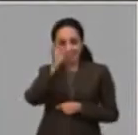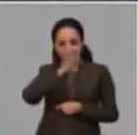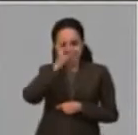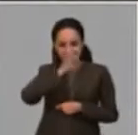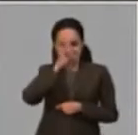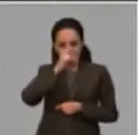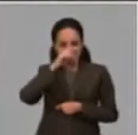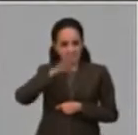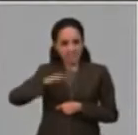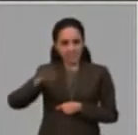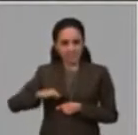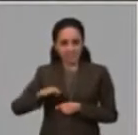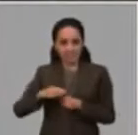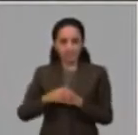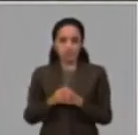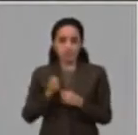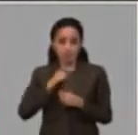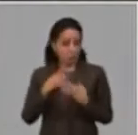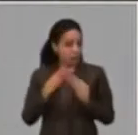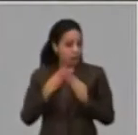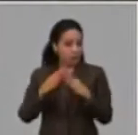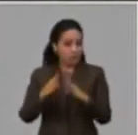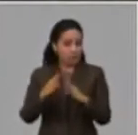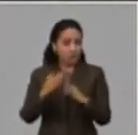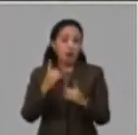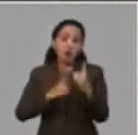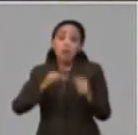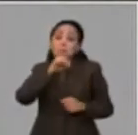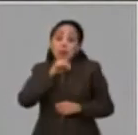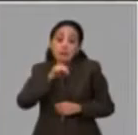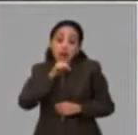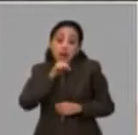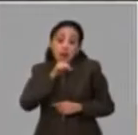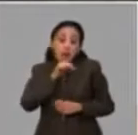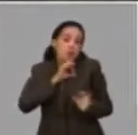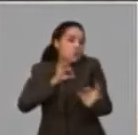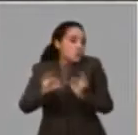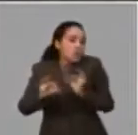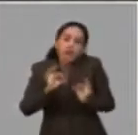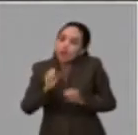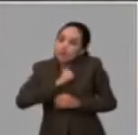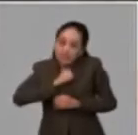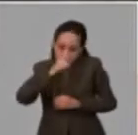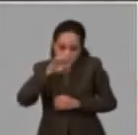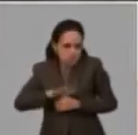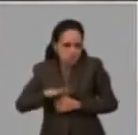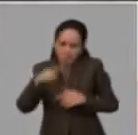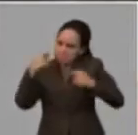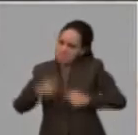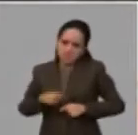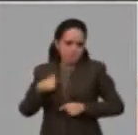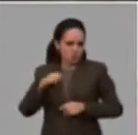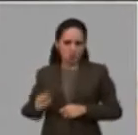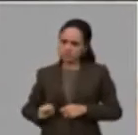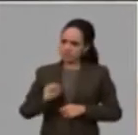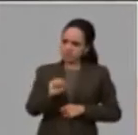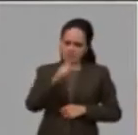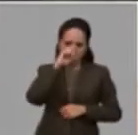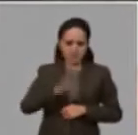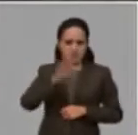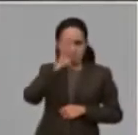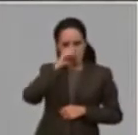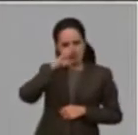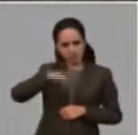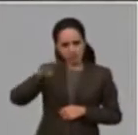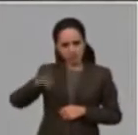abiertos si alguna madre, por un problema de protección, seguridad de su niño, decide no llevarlo a ese círculo,